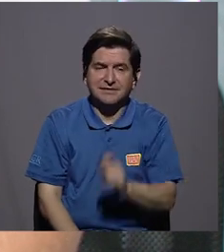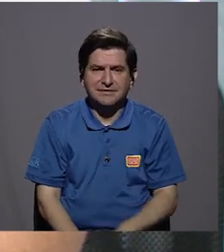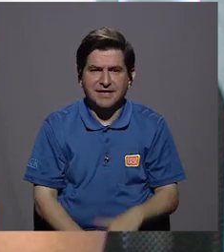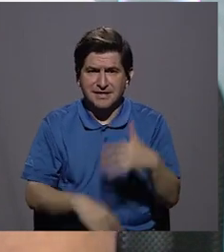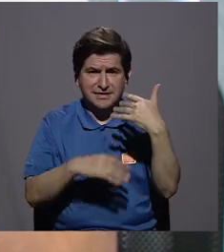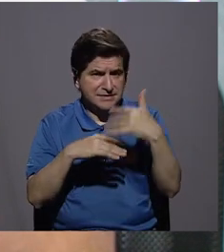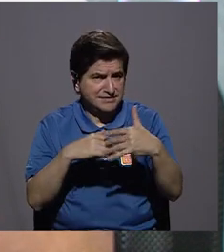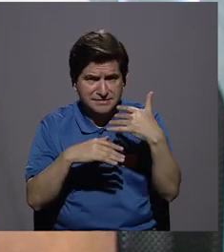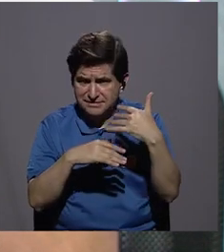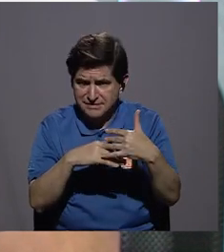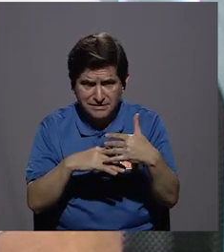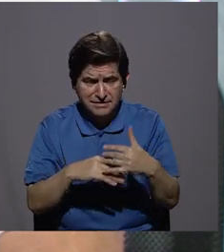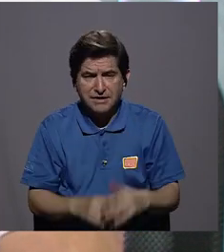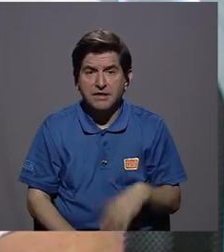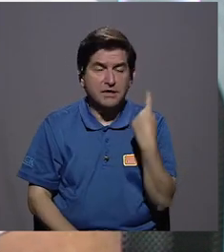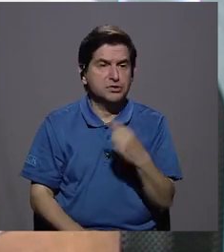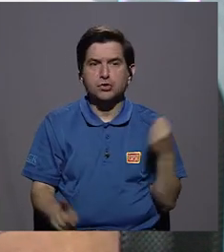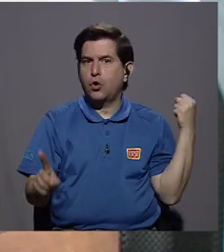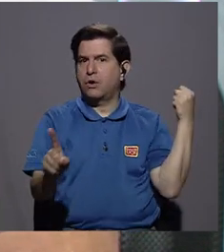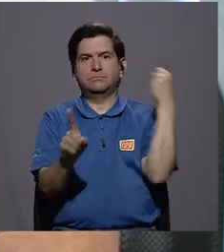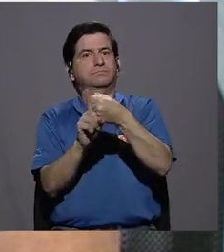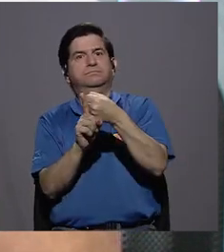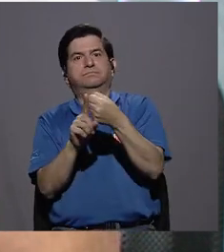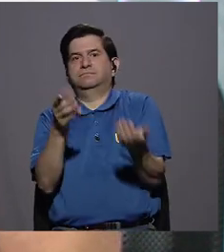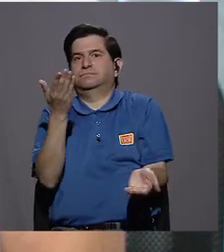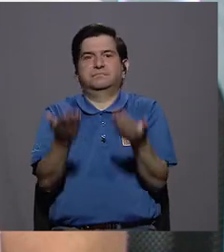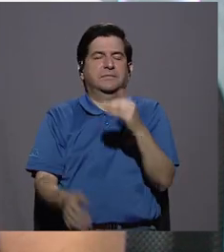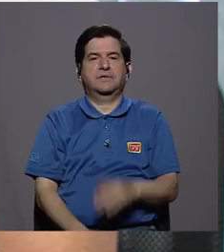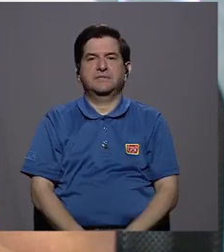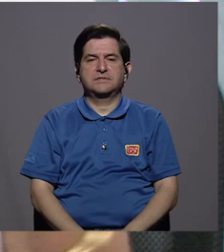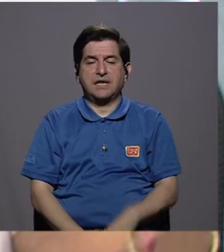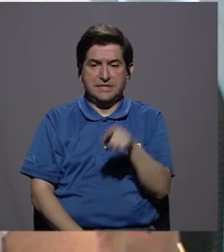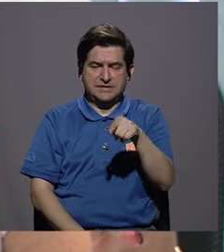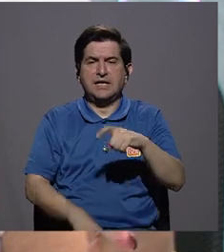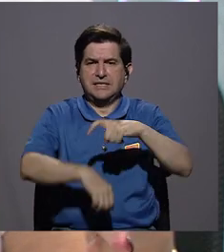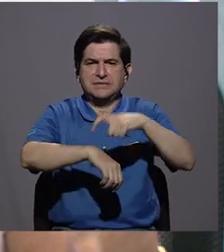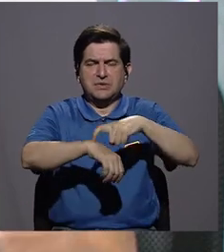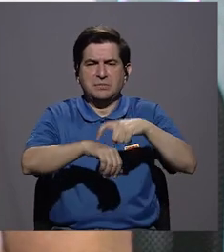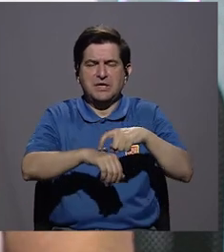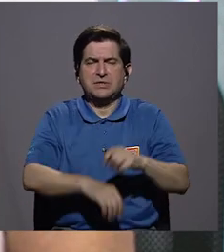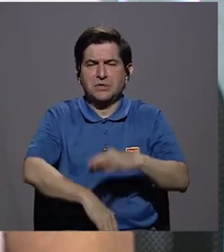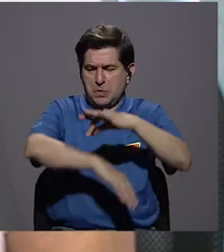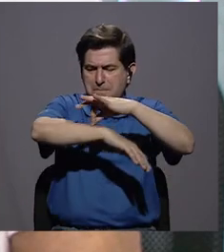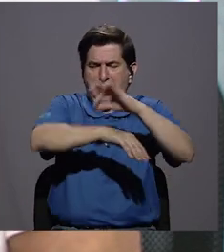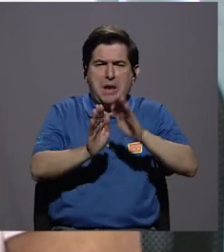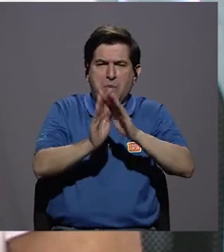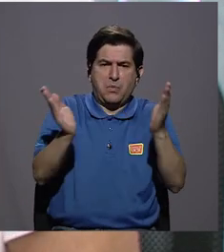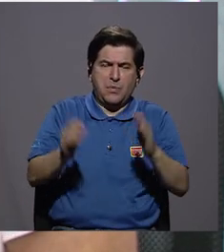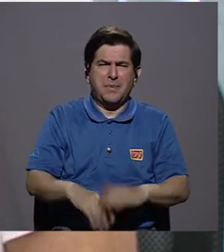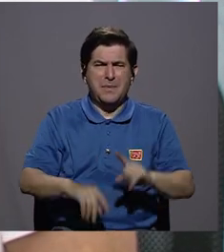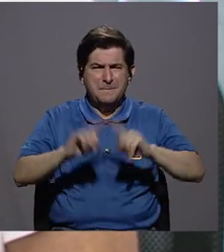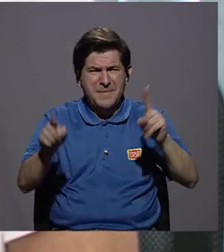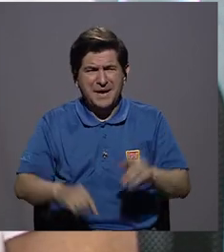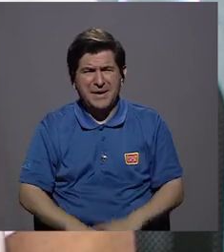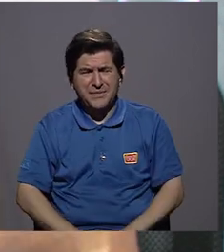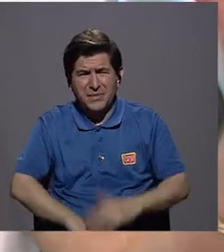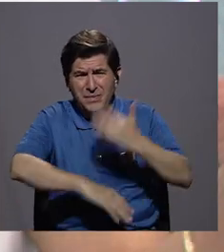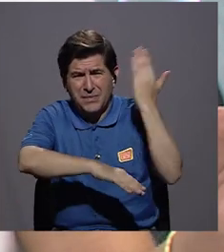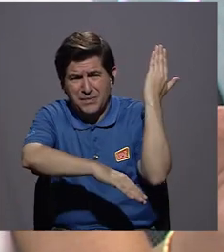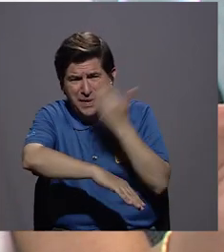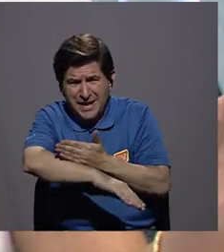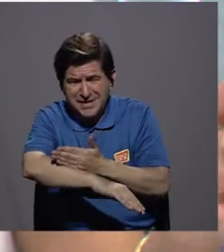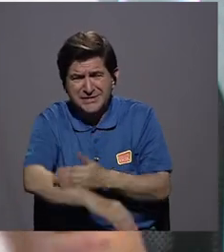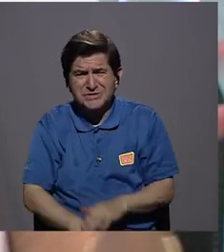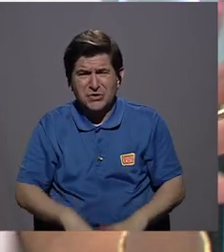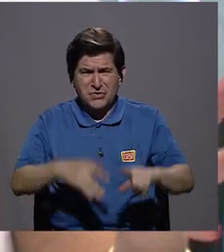Ninguna herida, a no ser de que haya sido por un accidente, ¿verdad? De que de una vez queda la piel abierta, ninguna herida comienza de